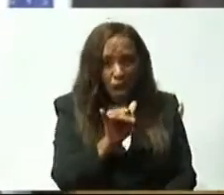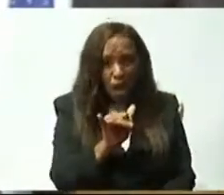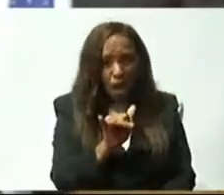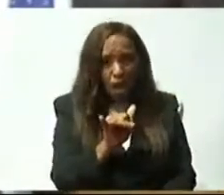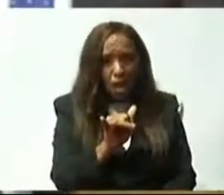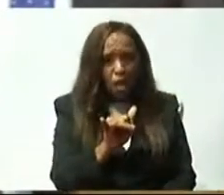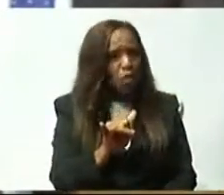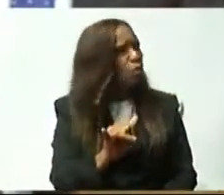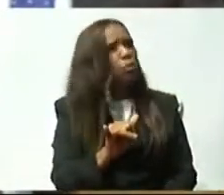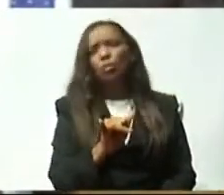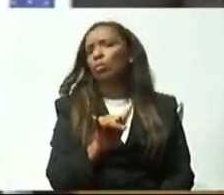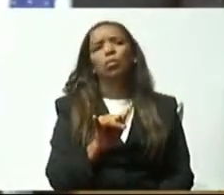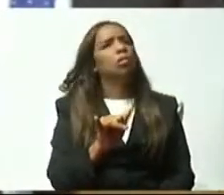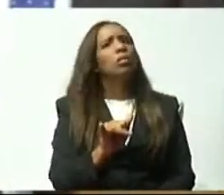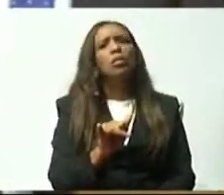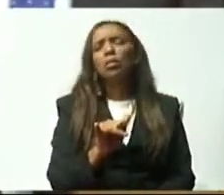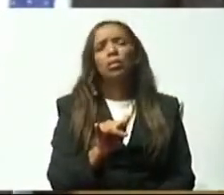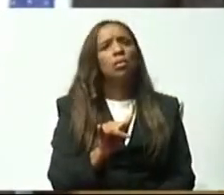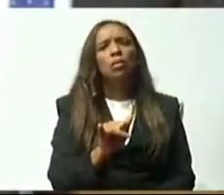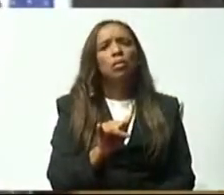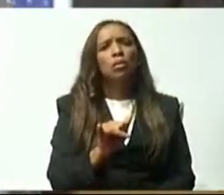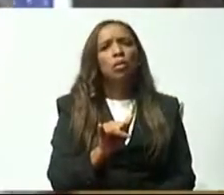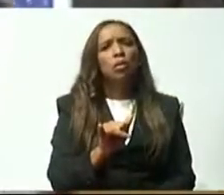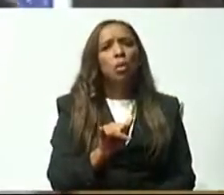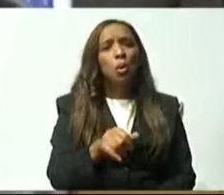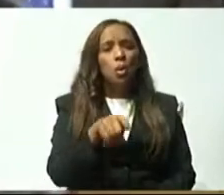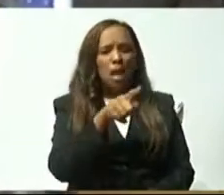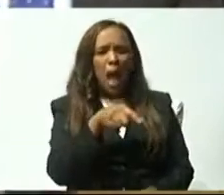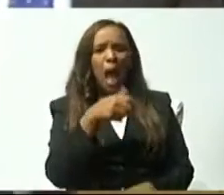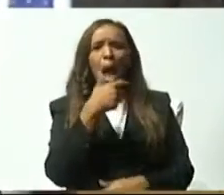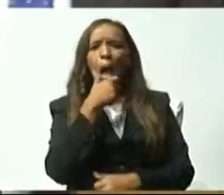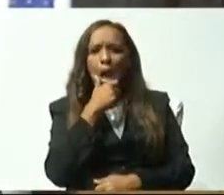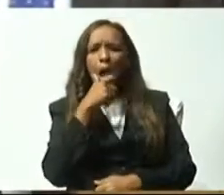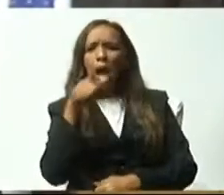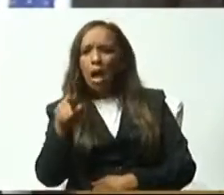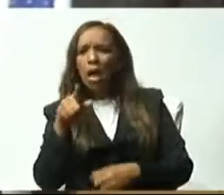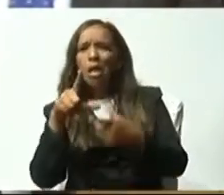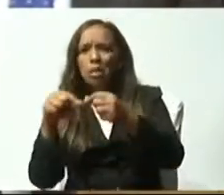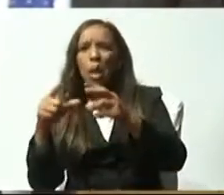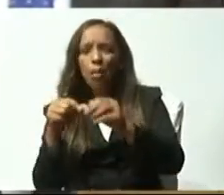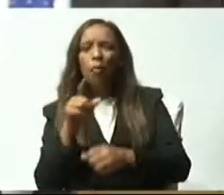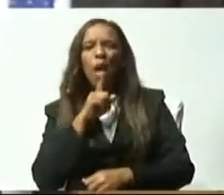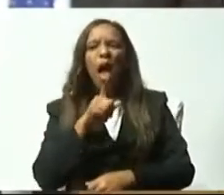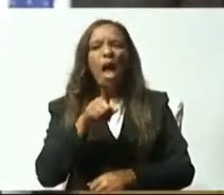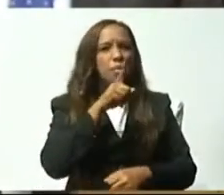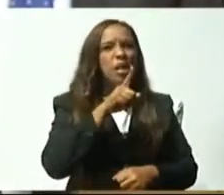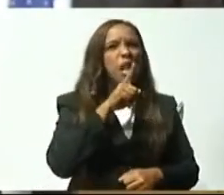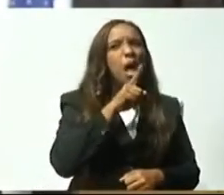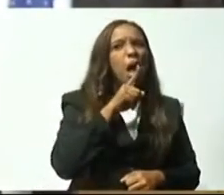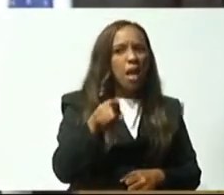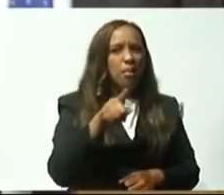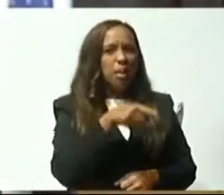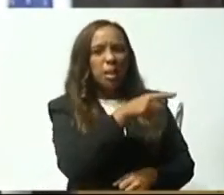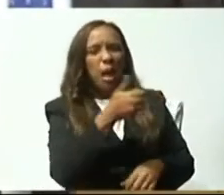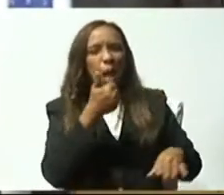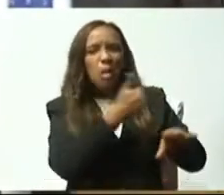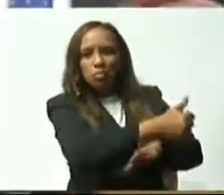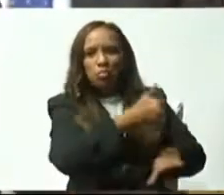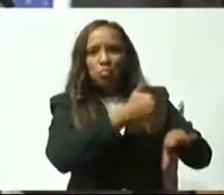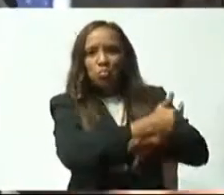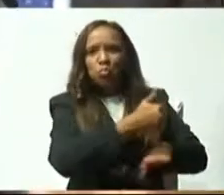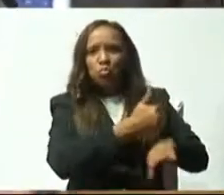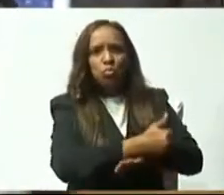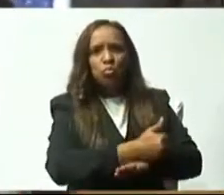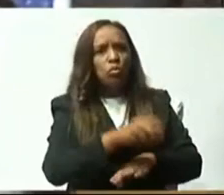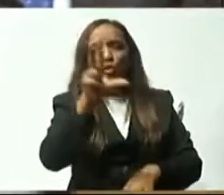podemos condenar a un colega. Y yo lo estoy mirando, lo